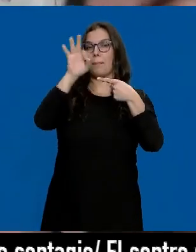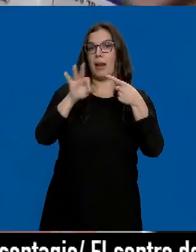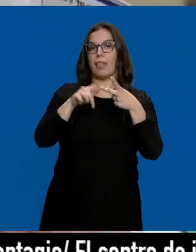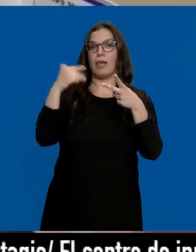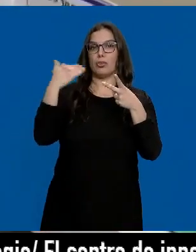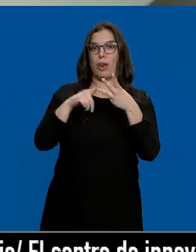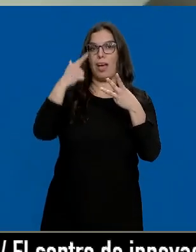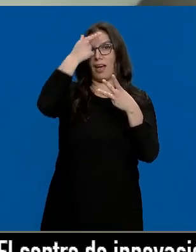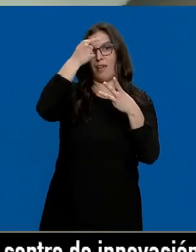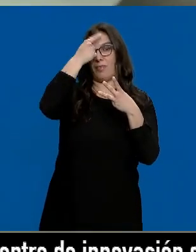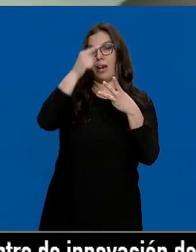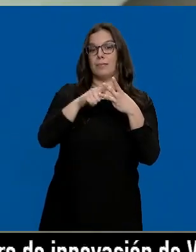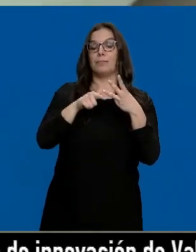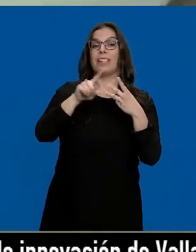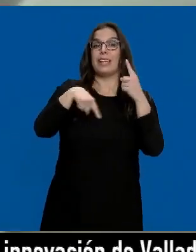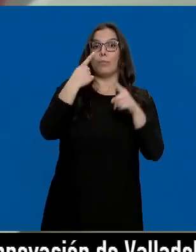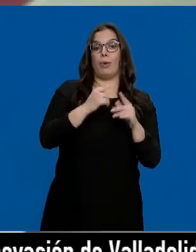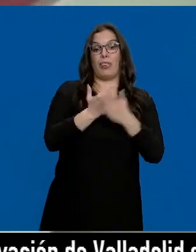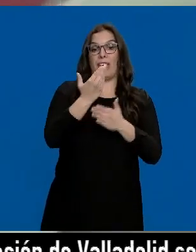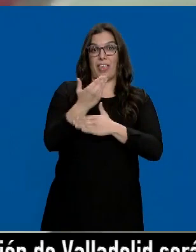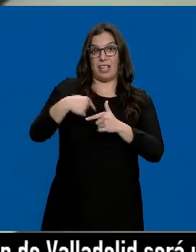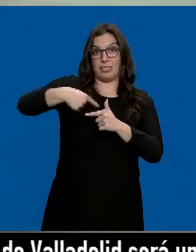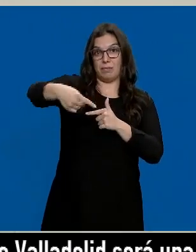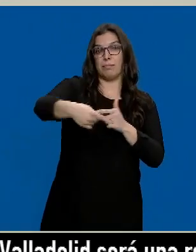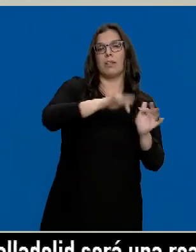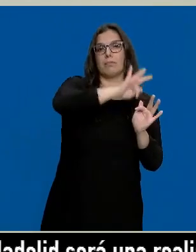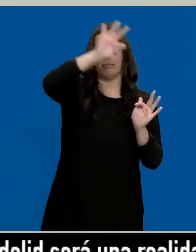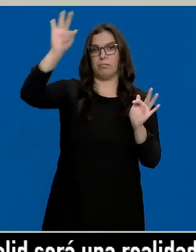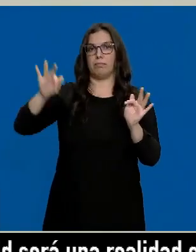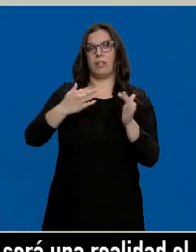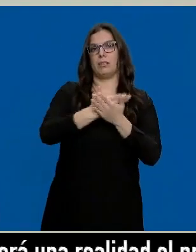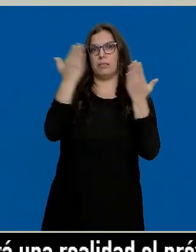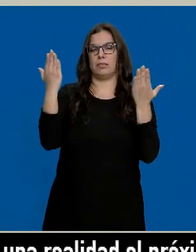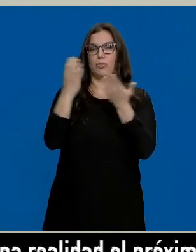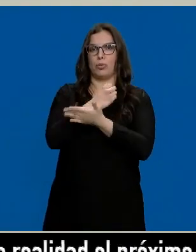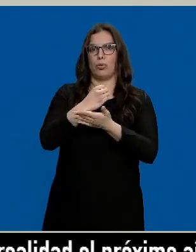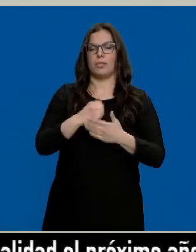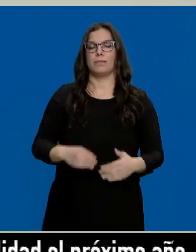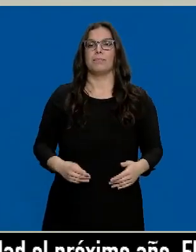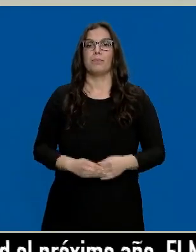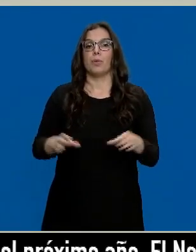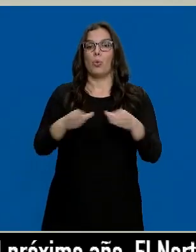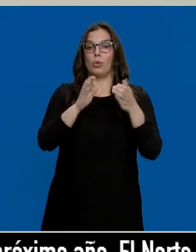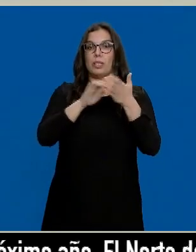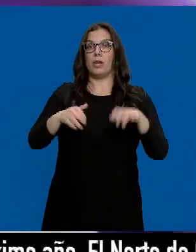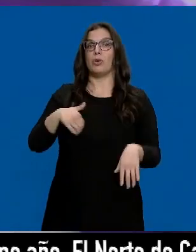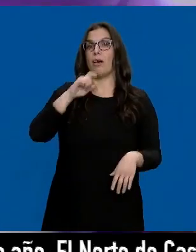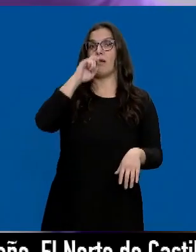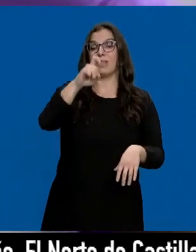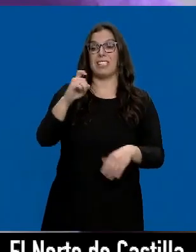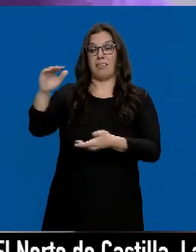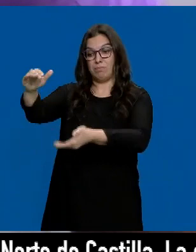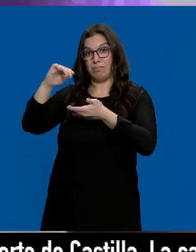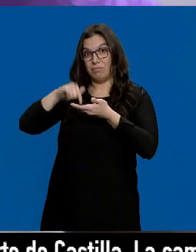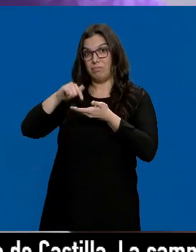Soria y Ávila, y se irá extendiendo en los días siguientes al resto de la comunidad. La Junta ha advertido que las vacunas recibidas son